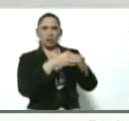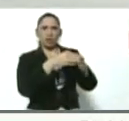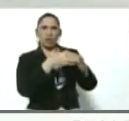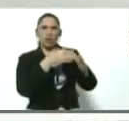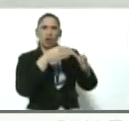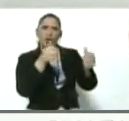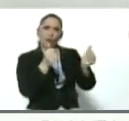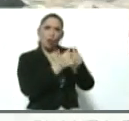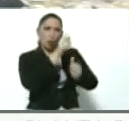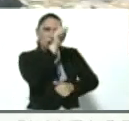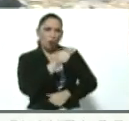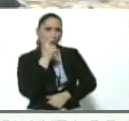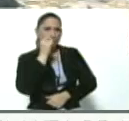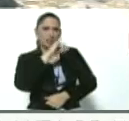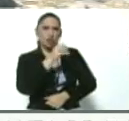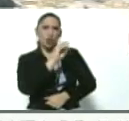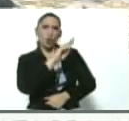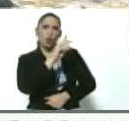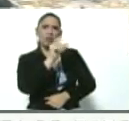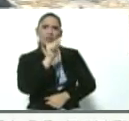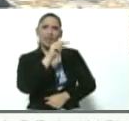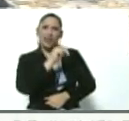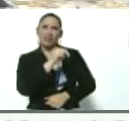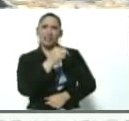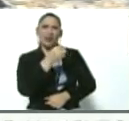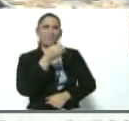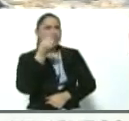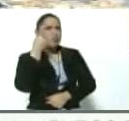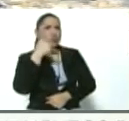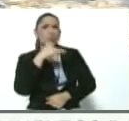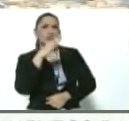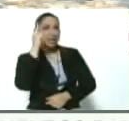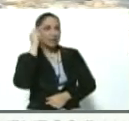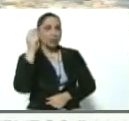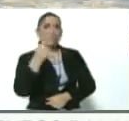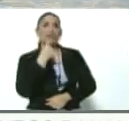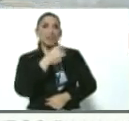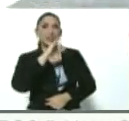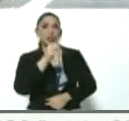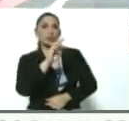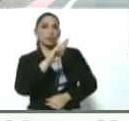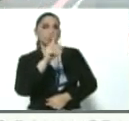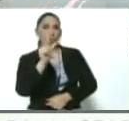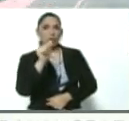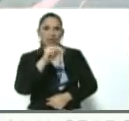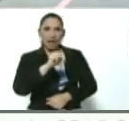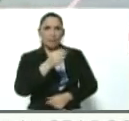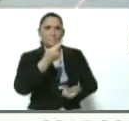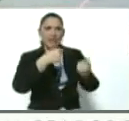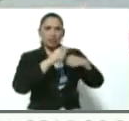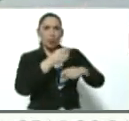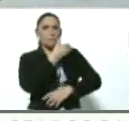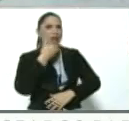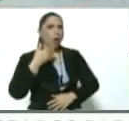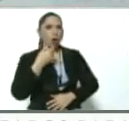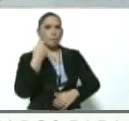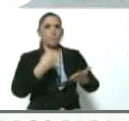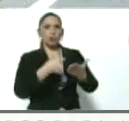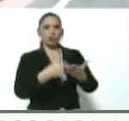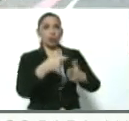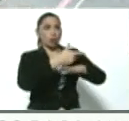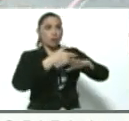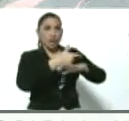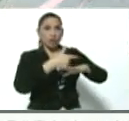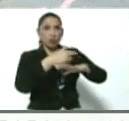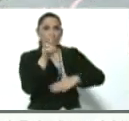comunicaron ustedes con él? Porque es que hay muchas teorías en las que dicen que Gudró también se vendió el mejor postor. ¿El gobierno de Venezuela se